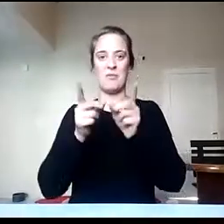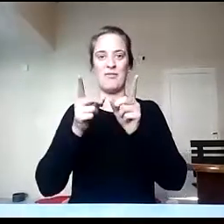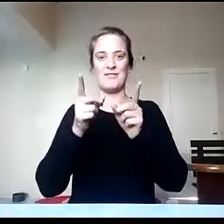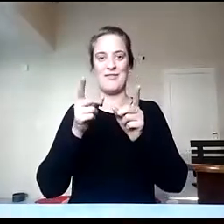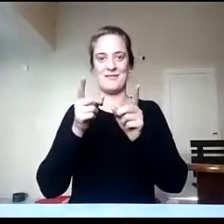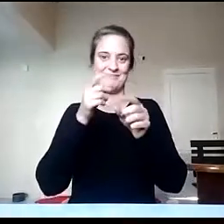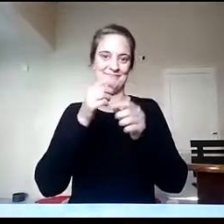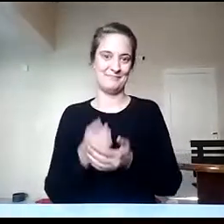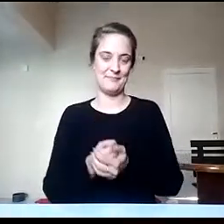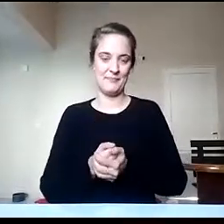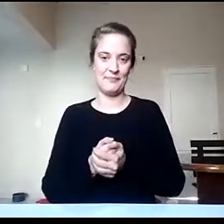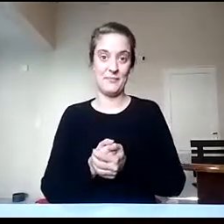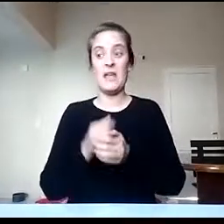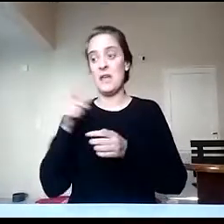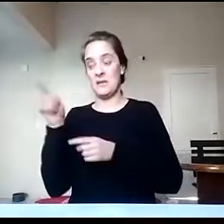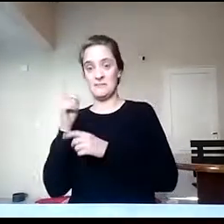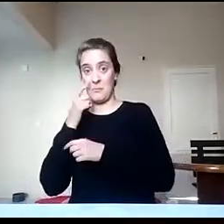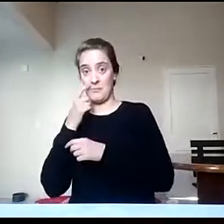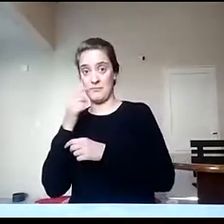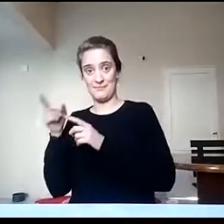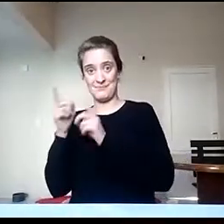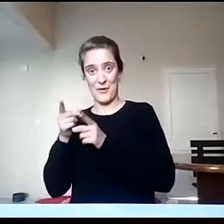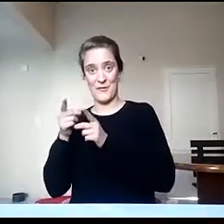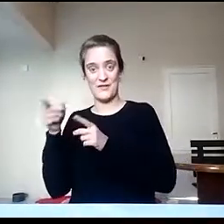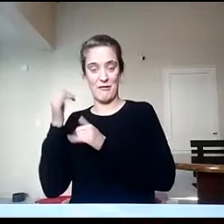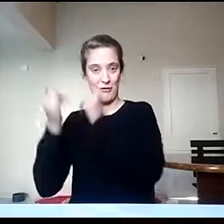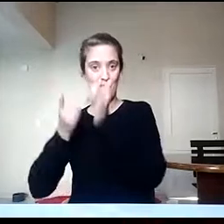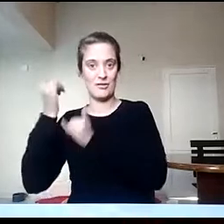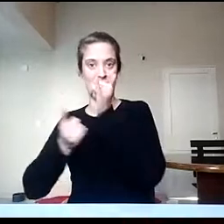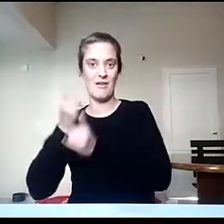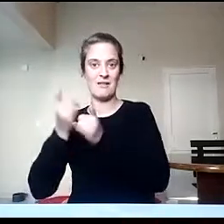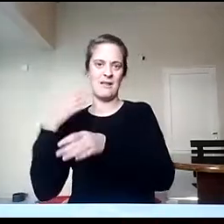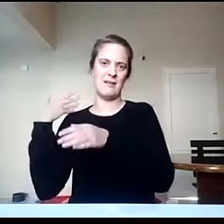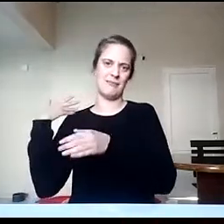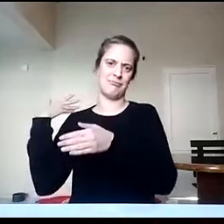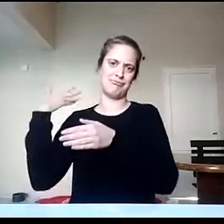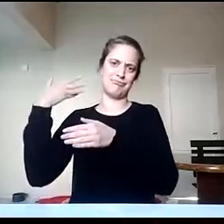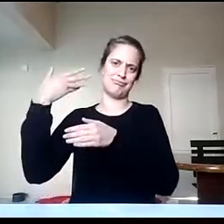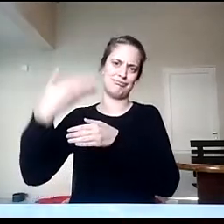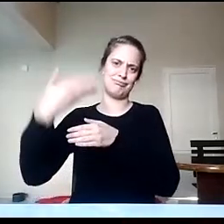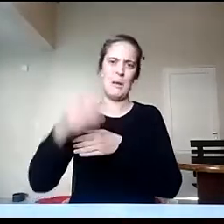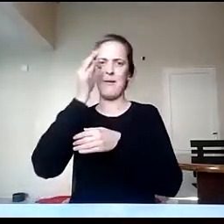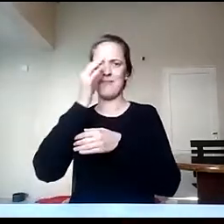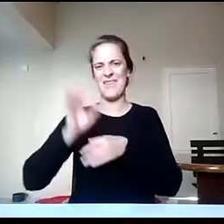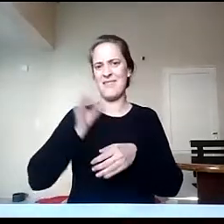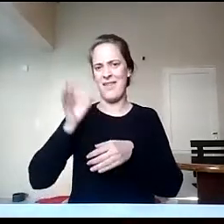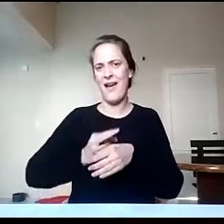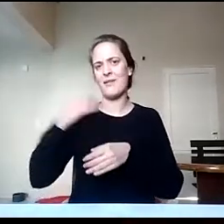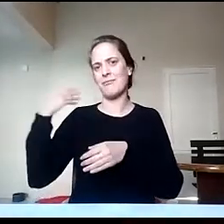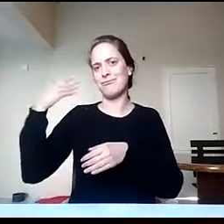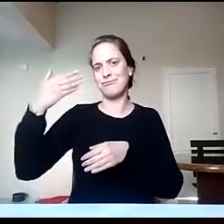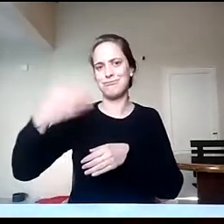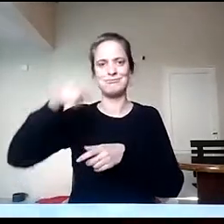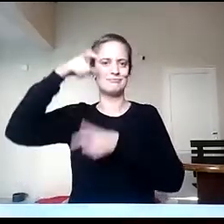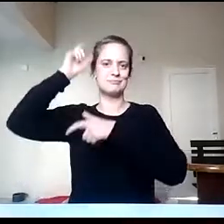esto de más de 20 años de trayectoria en la formación de profesores de geografía. Como